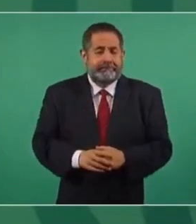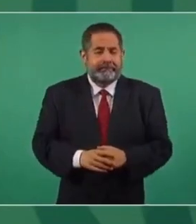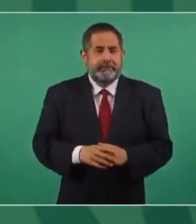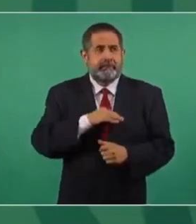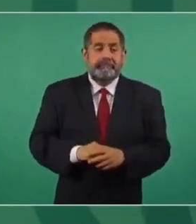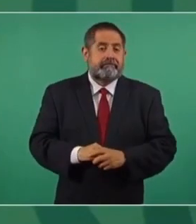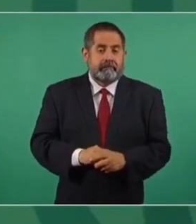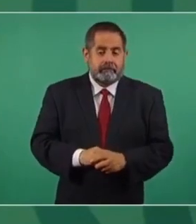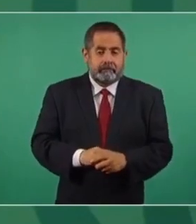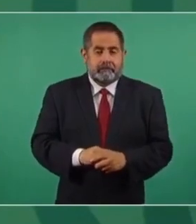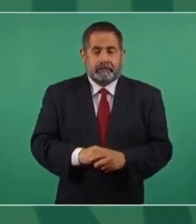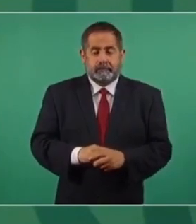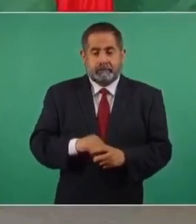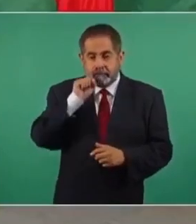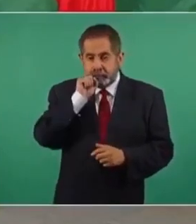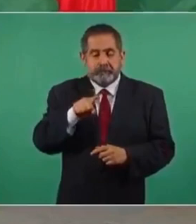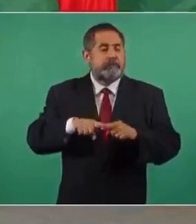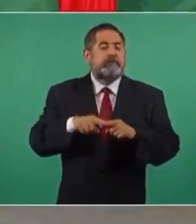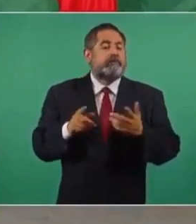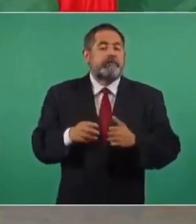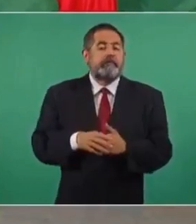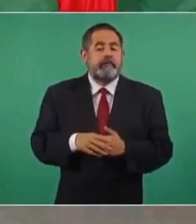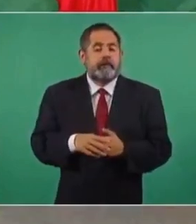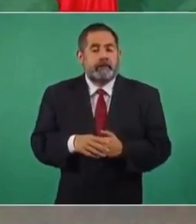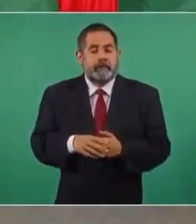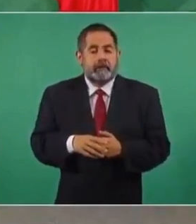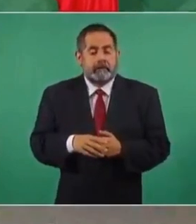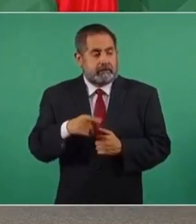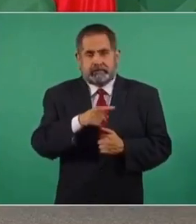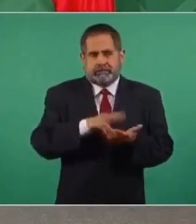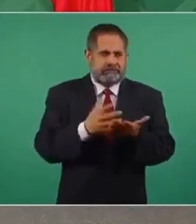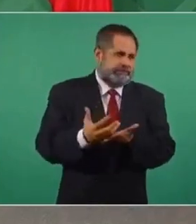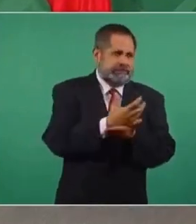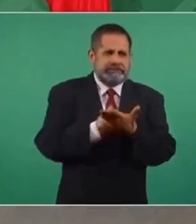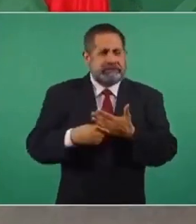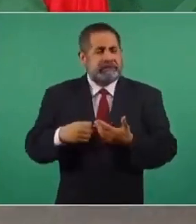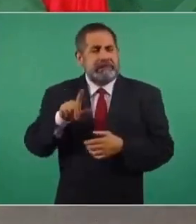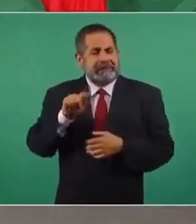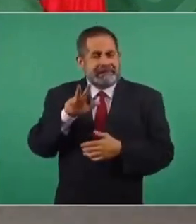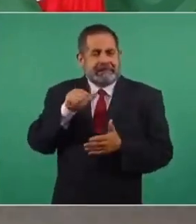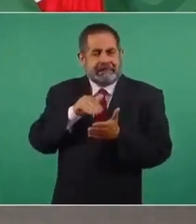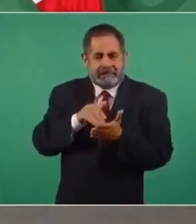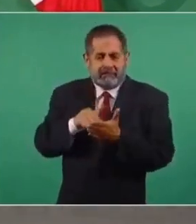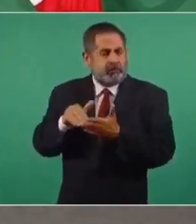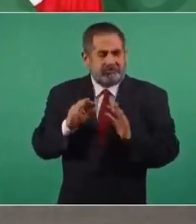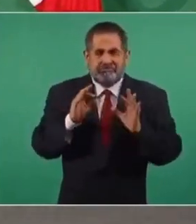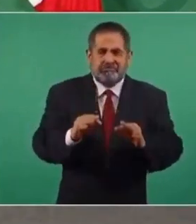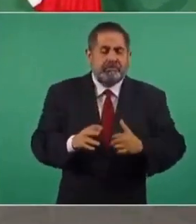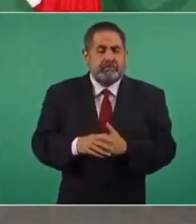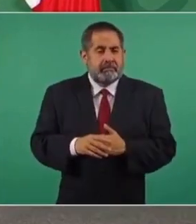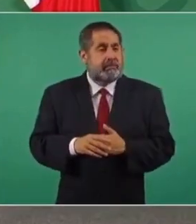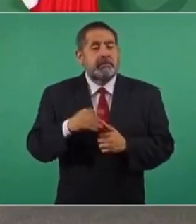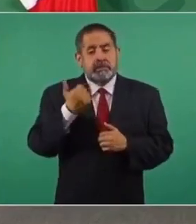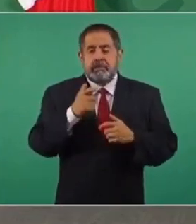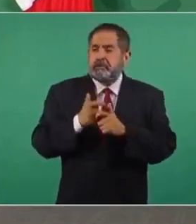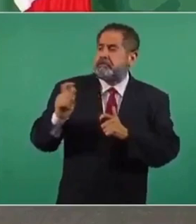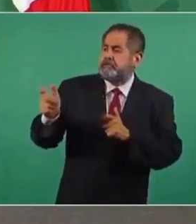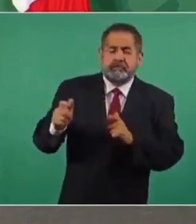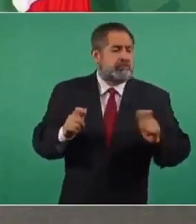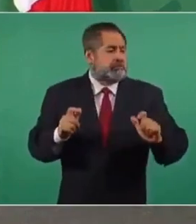Estamos a nueve meses. Y nos va a significar una inversión de 75 mil millones. Aún pagando